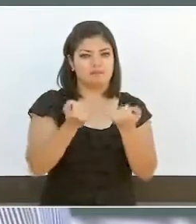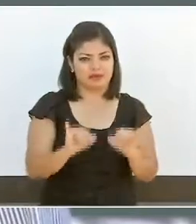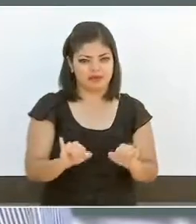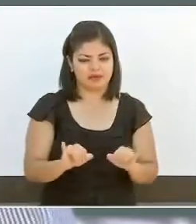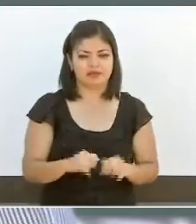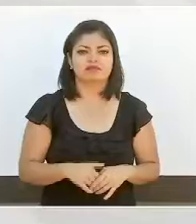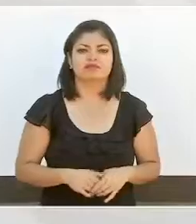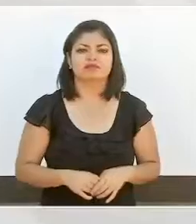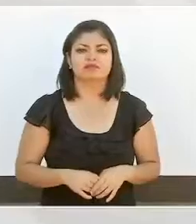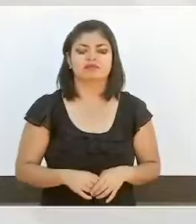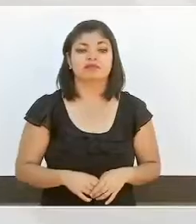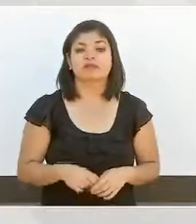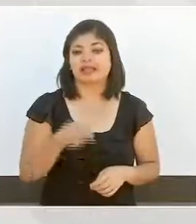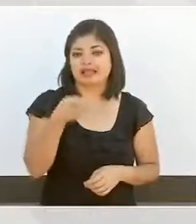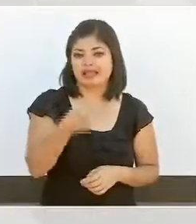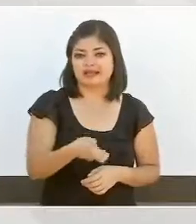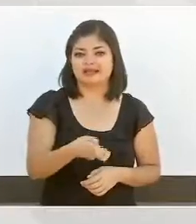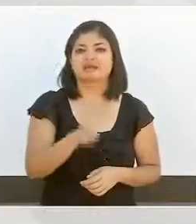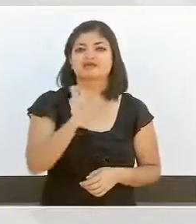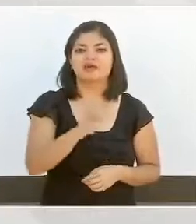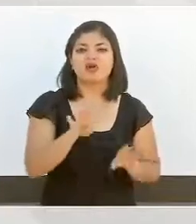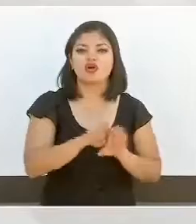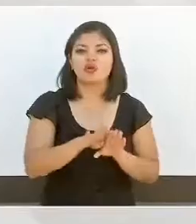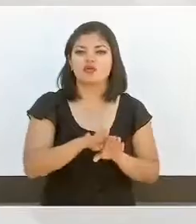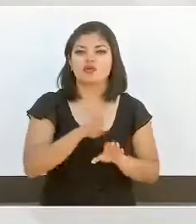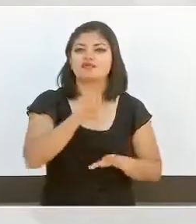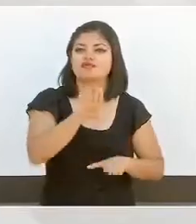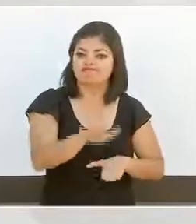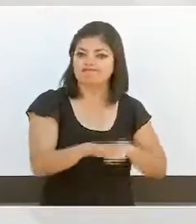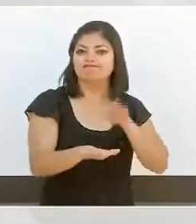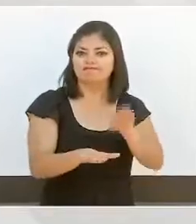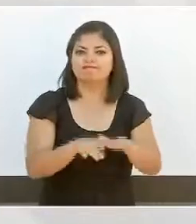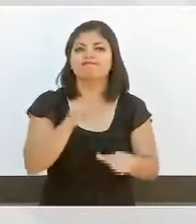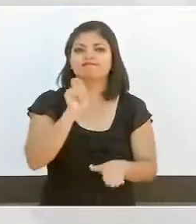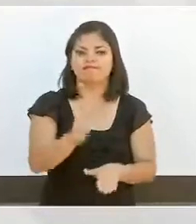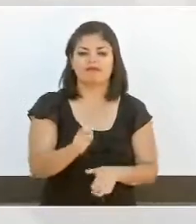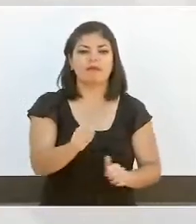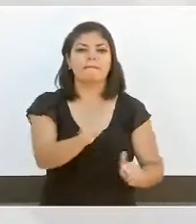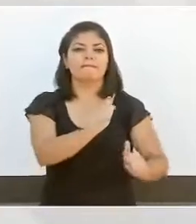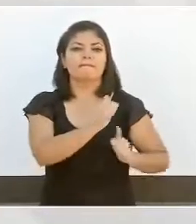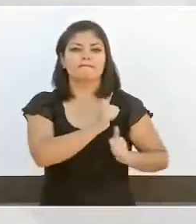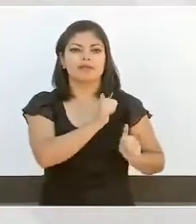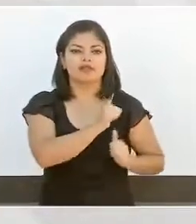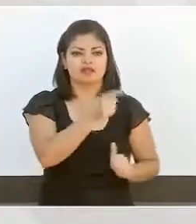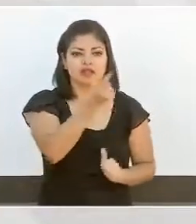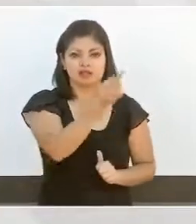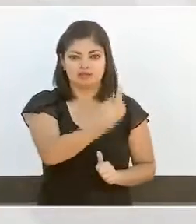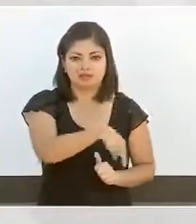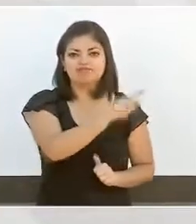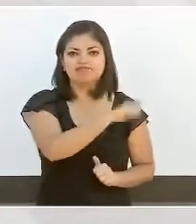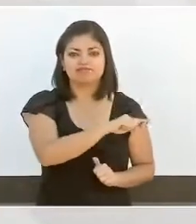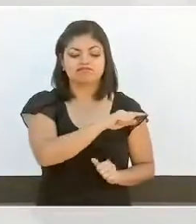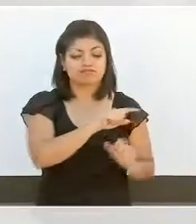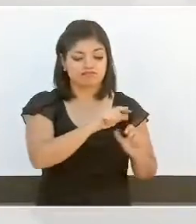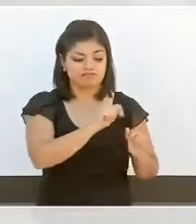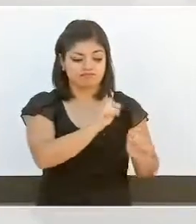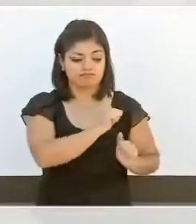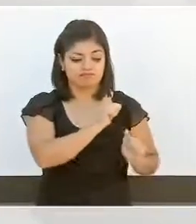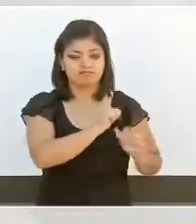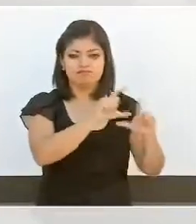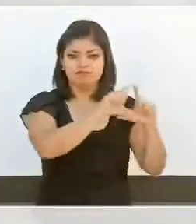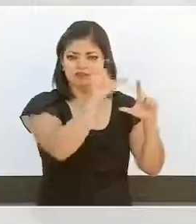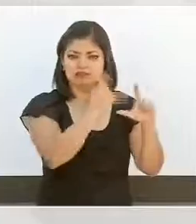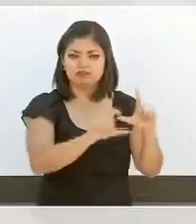pues esto es labor de los ingenieros militares que permitirá que el personal de la Guardia Nacional tenga